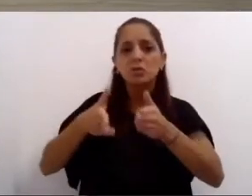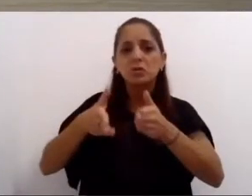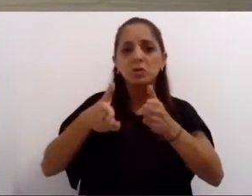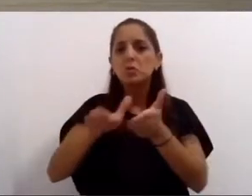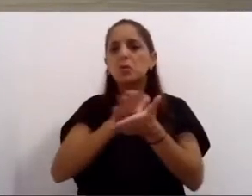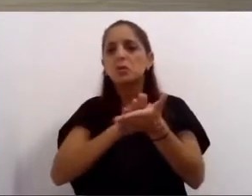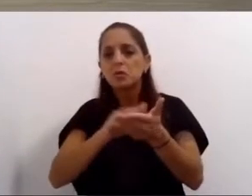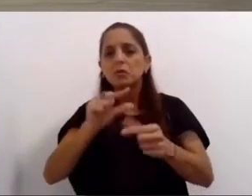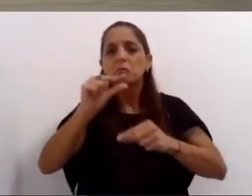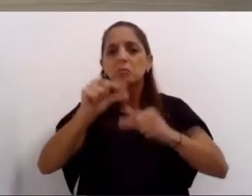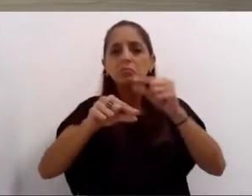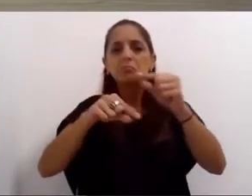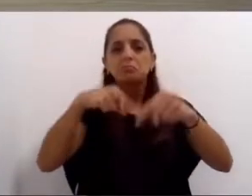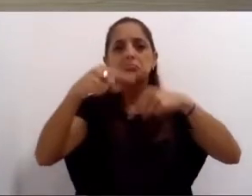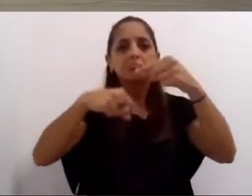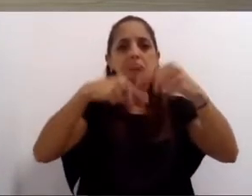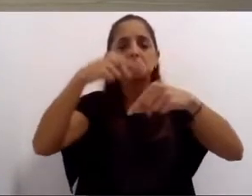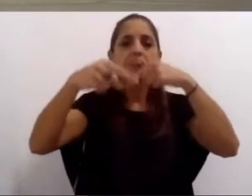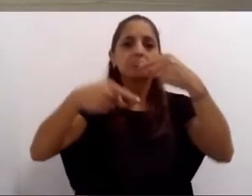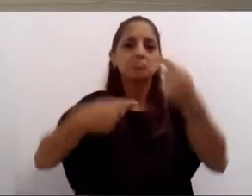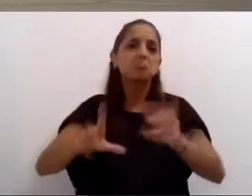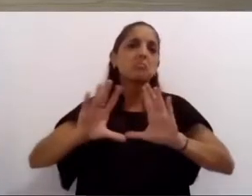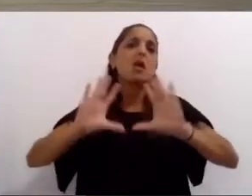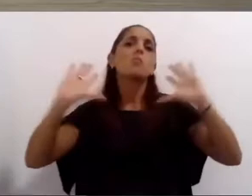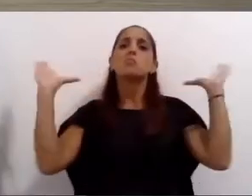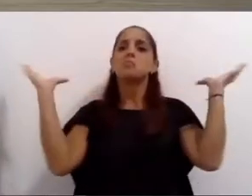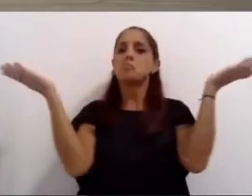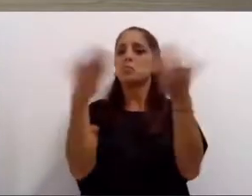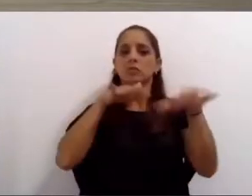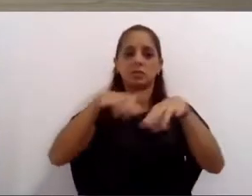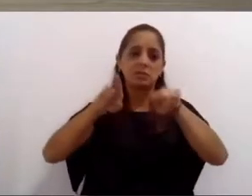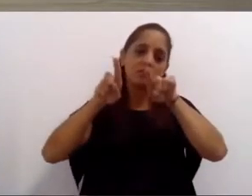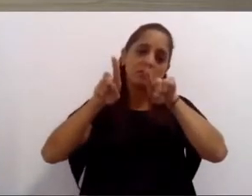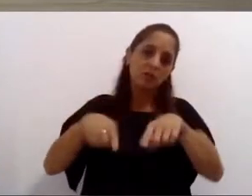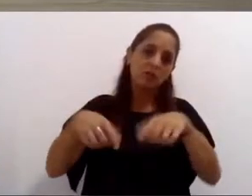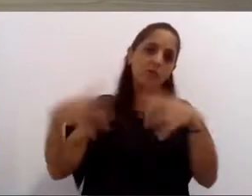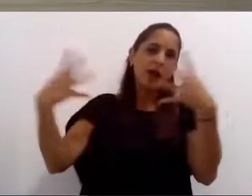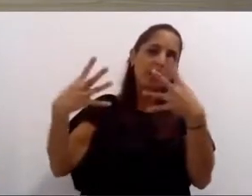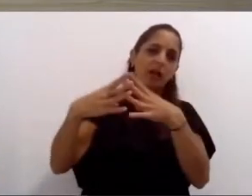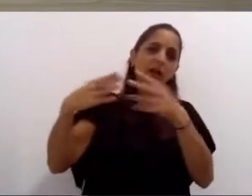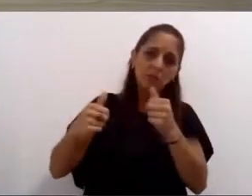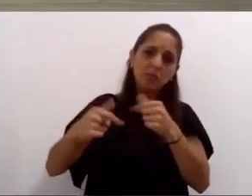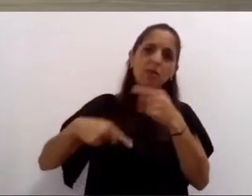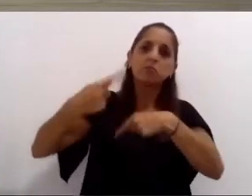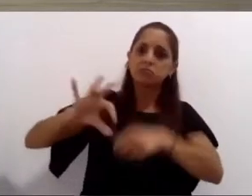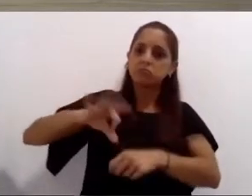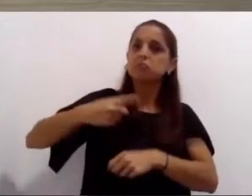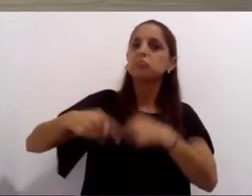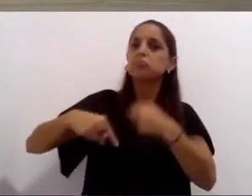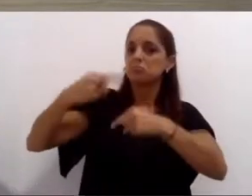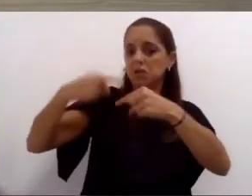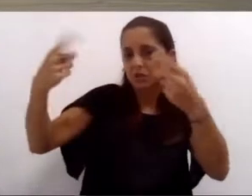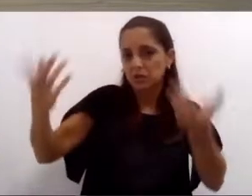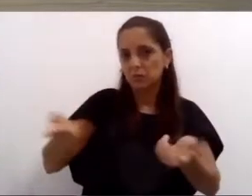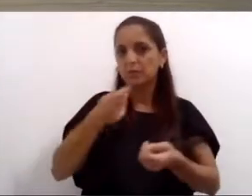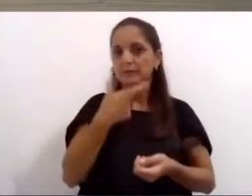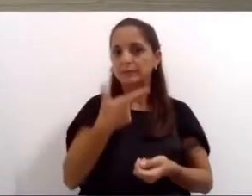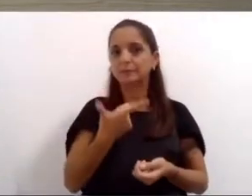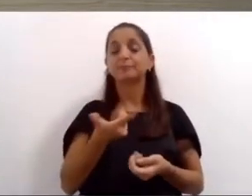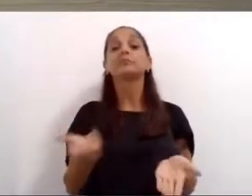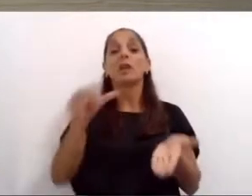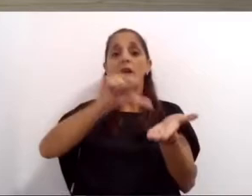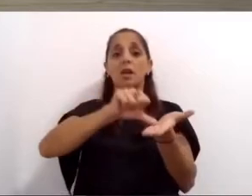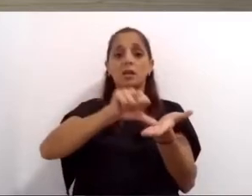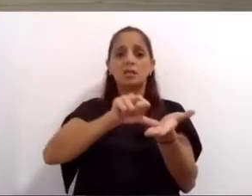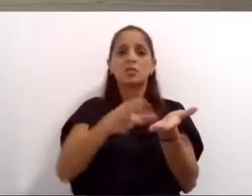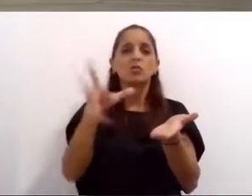peste, cada tragedia, cada guerra. Camino por la ciudad, hablo con cientos de vecinos por día, en el